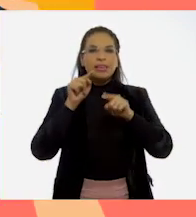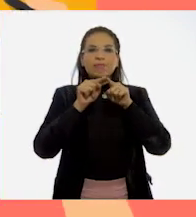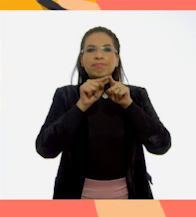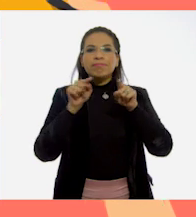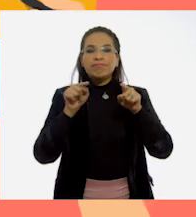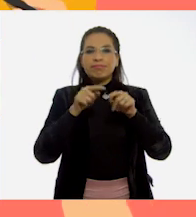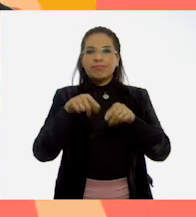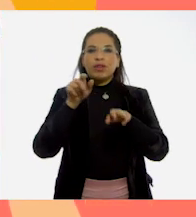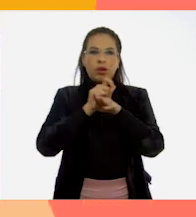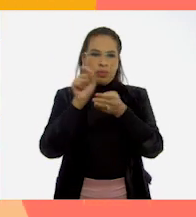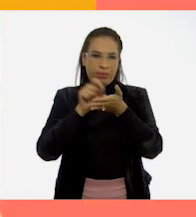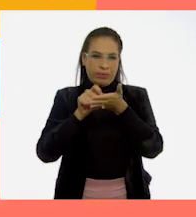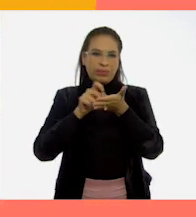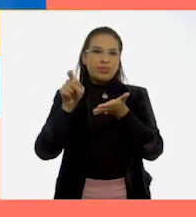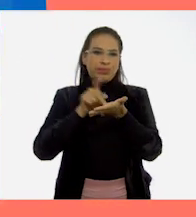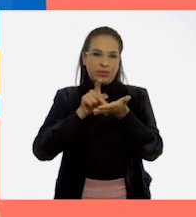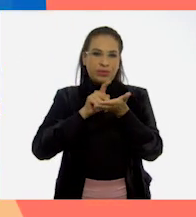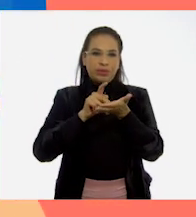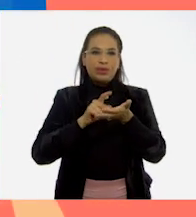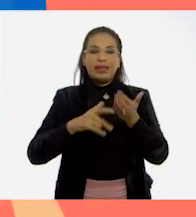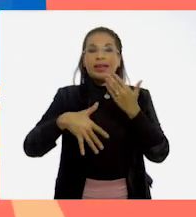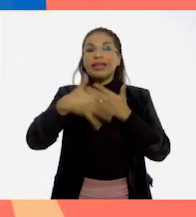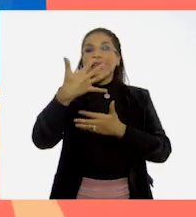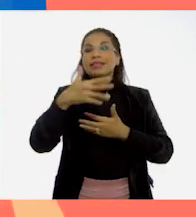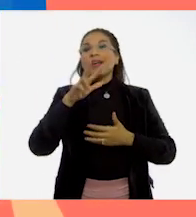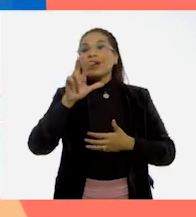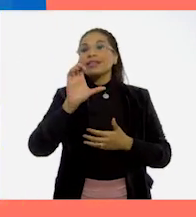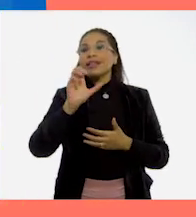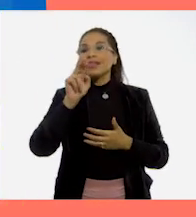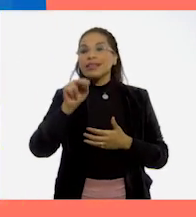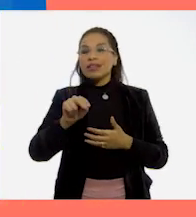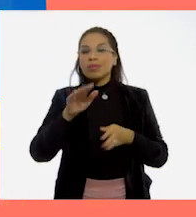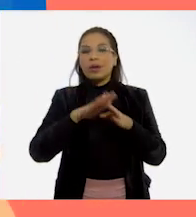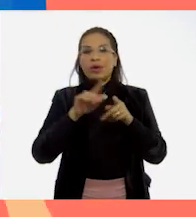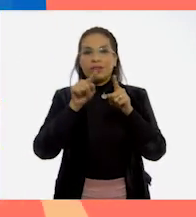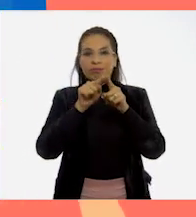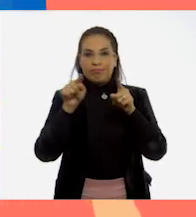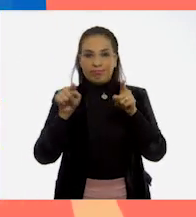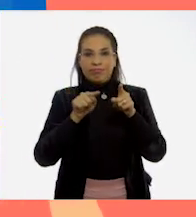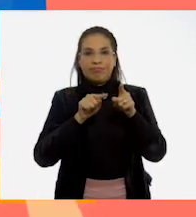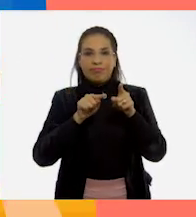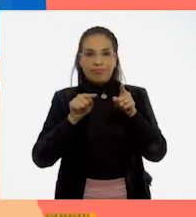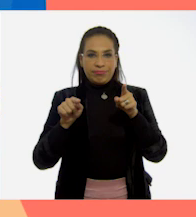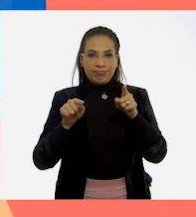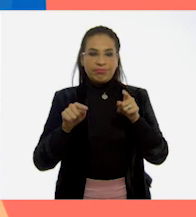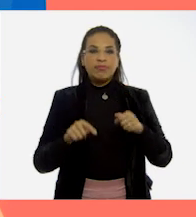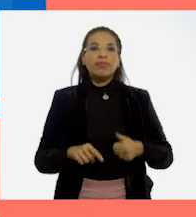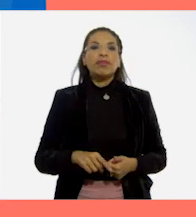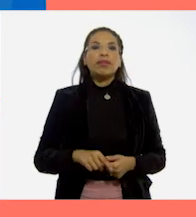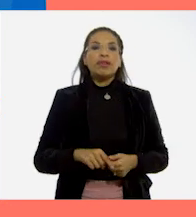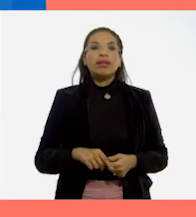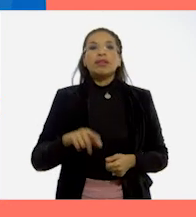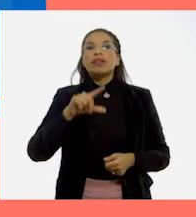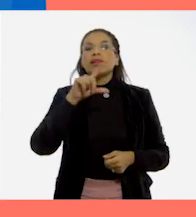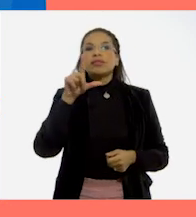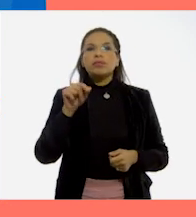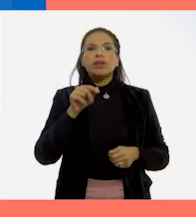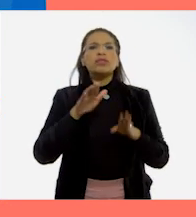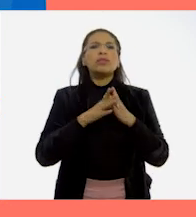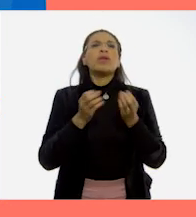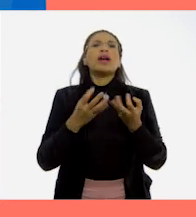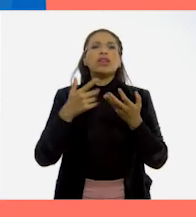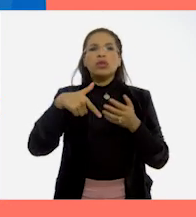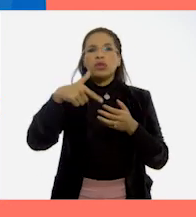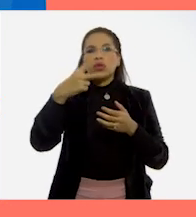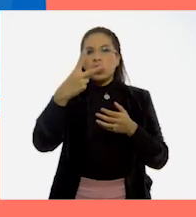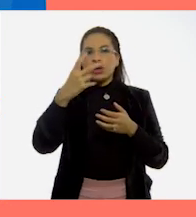marca con el plumón o la pluma de 15 a 18 centímetros de largo de un lado, dejando un margen de